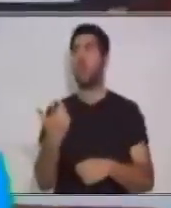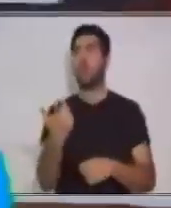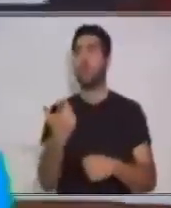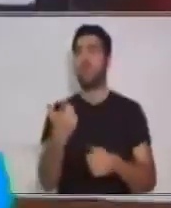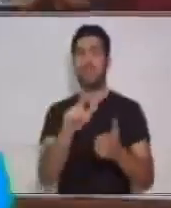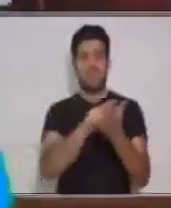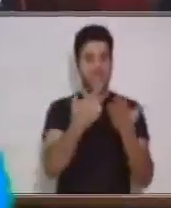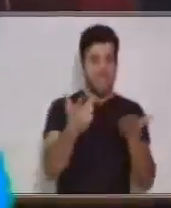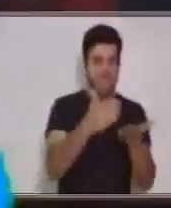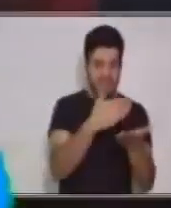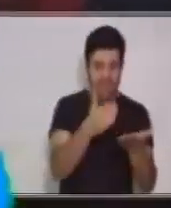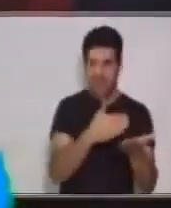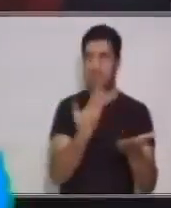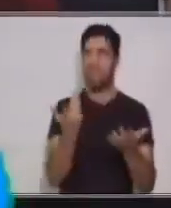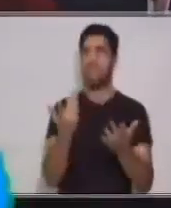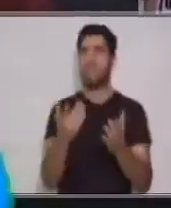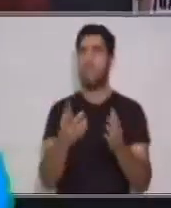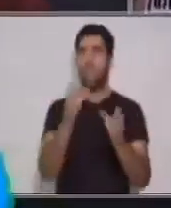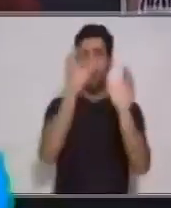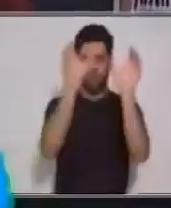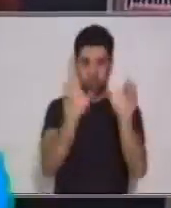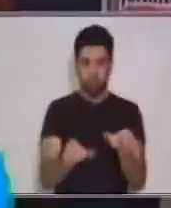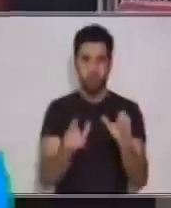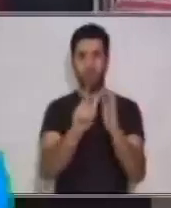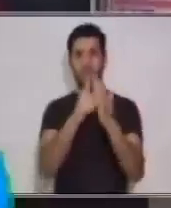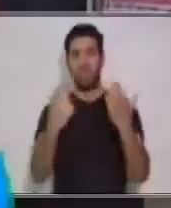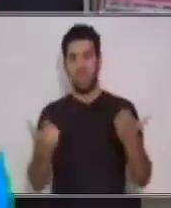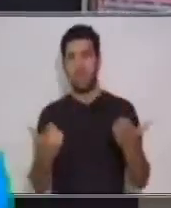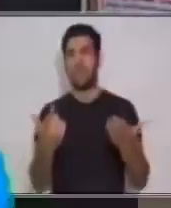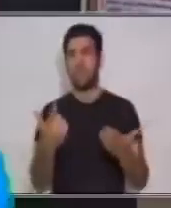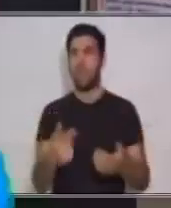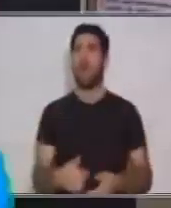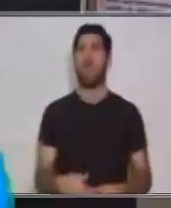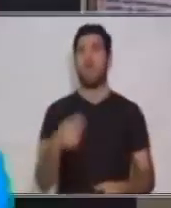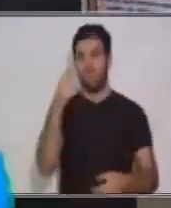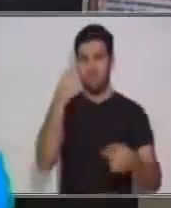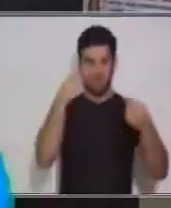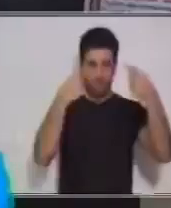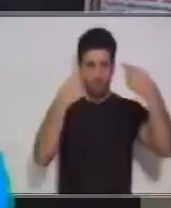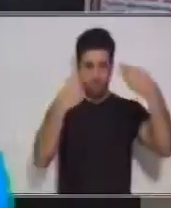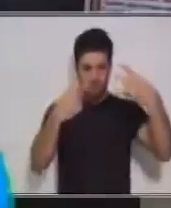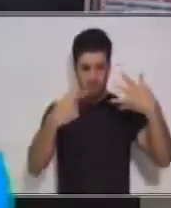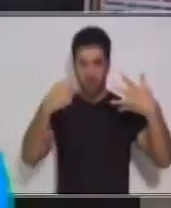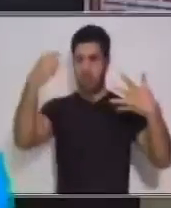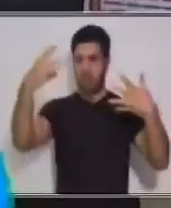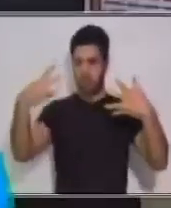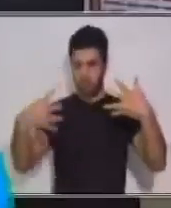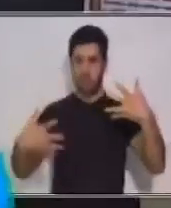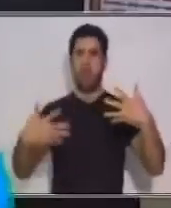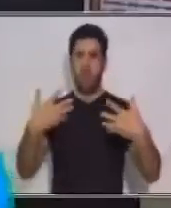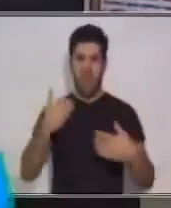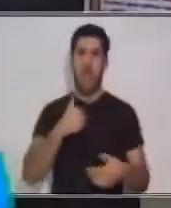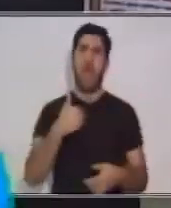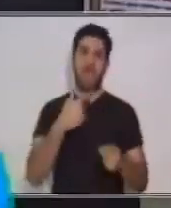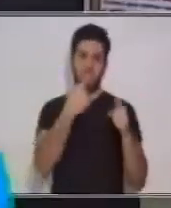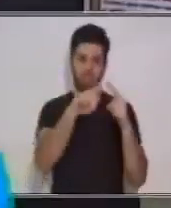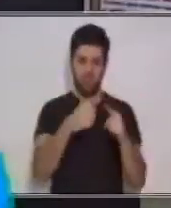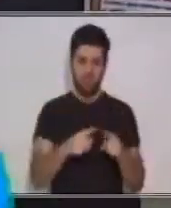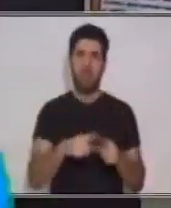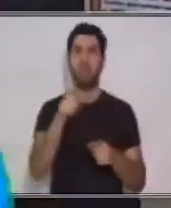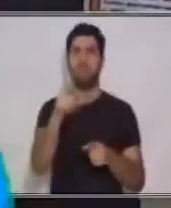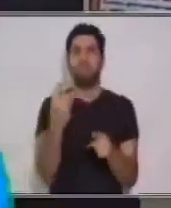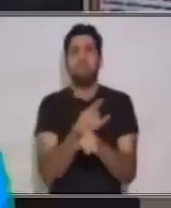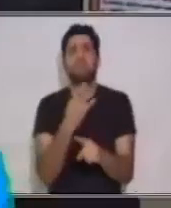Por ejemplo, ahí en el texto, en el párrafo, tienes varias opciones. ¿Qué utilizas cuando quieres buscar